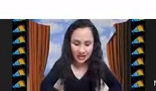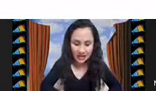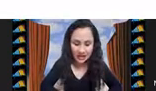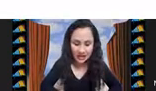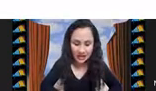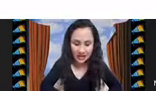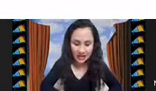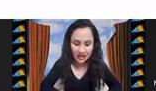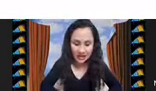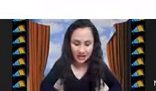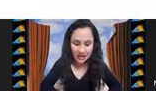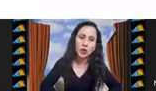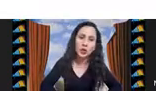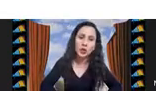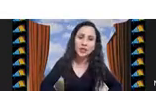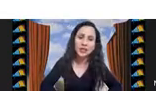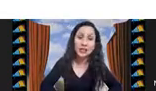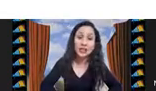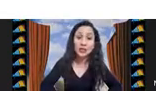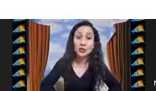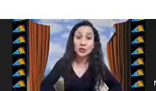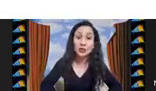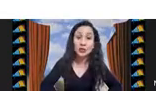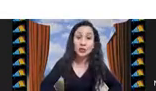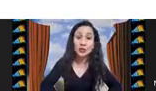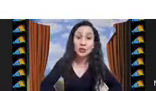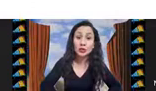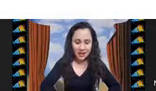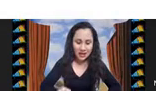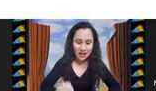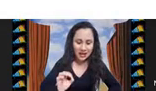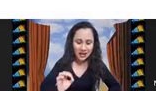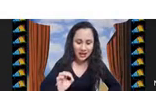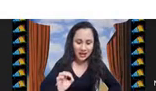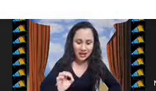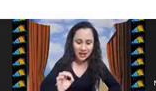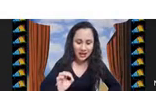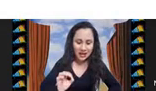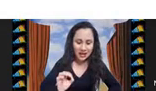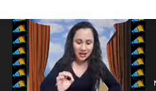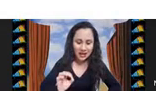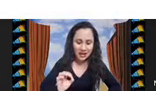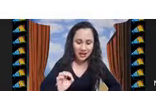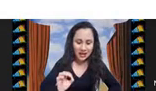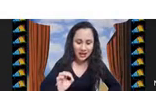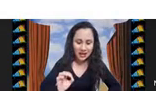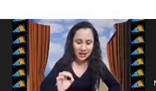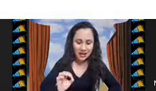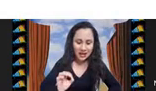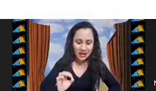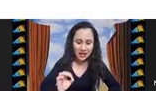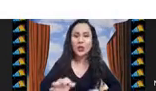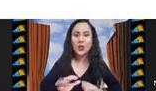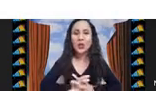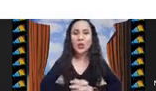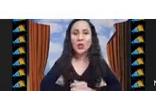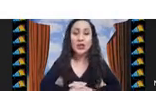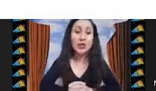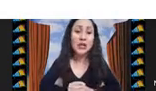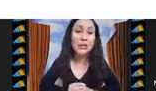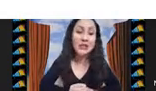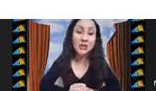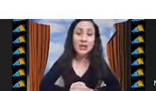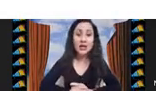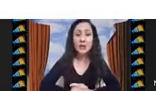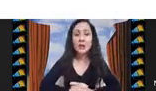esta característica, para los que no tengo métodos de solución, que me den la solución óptima, en un tiempo de